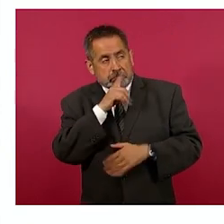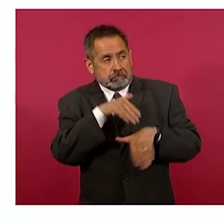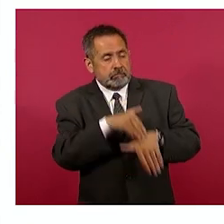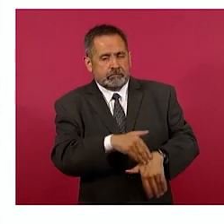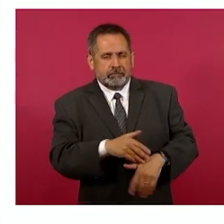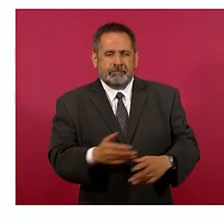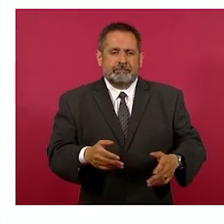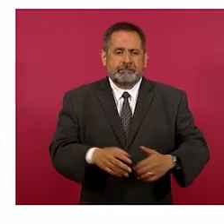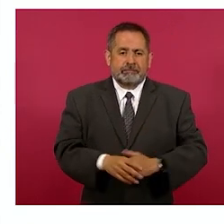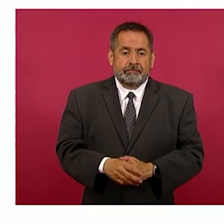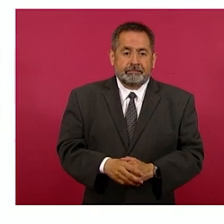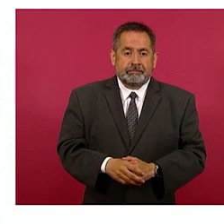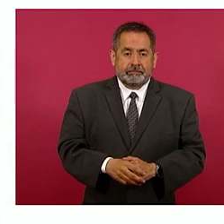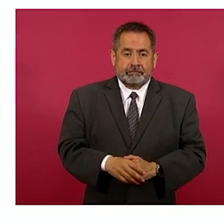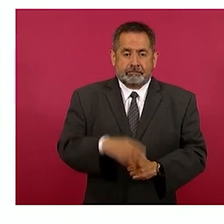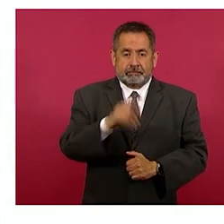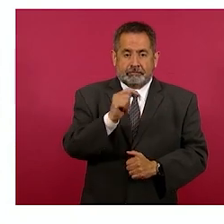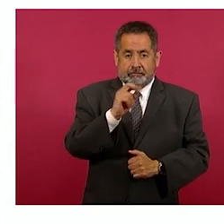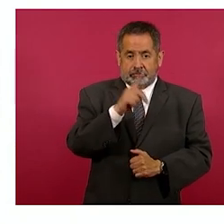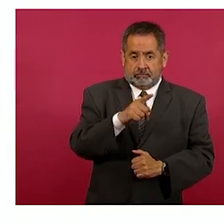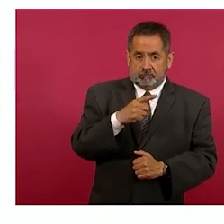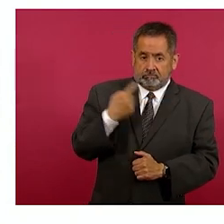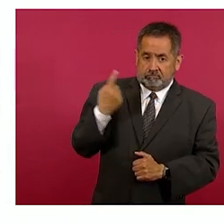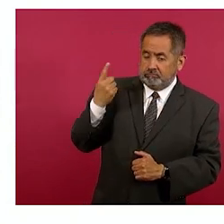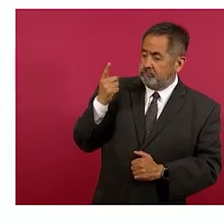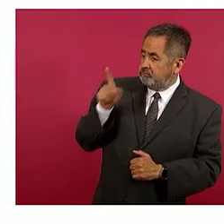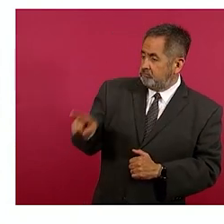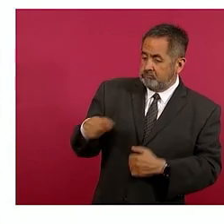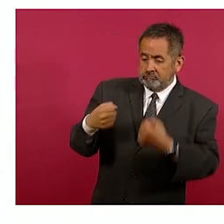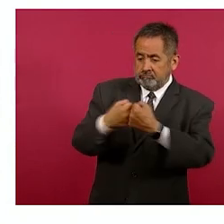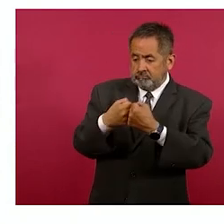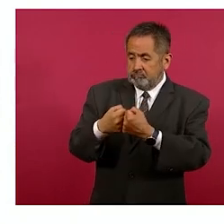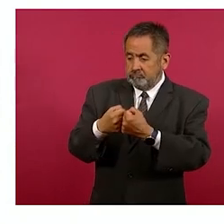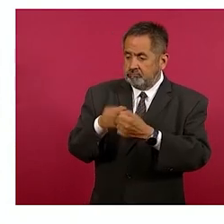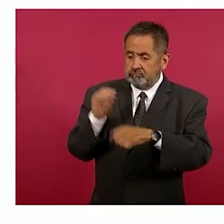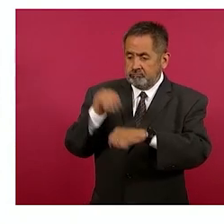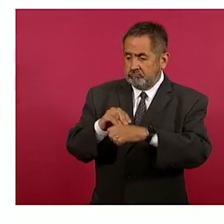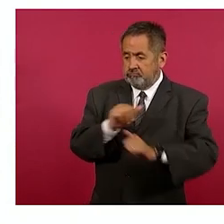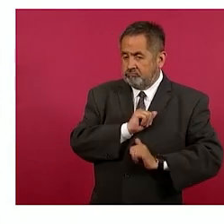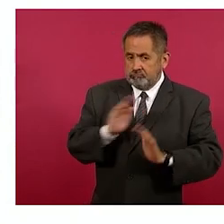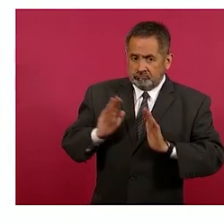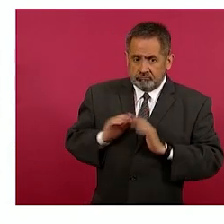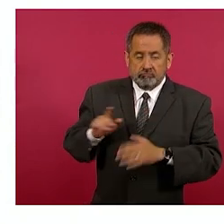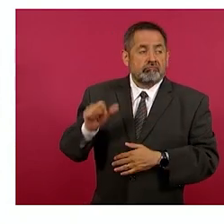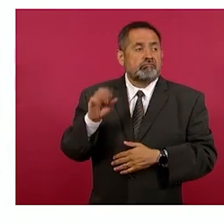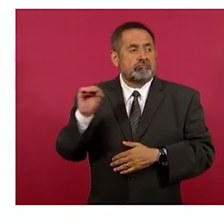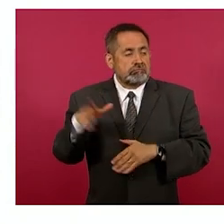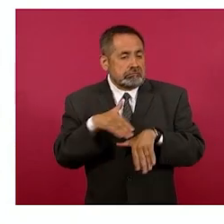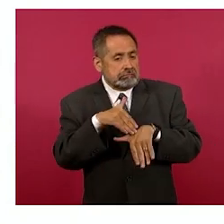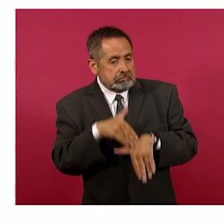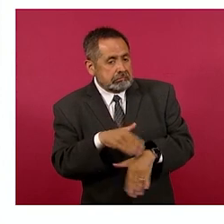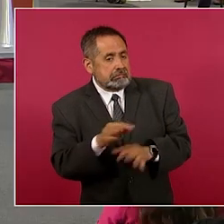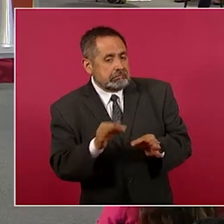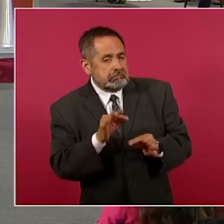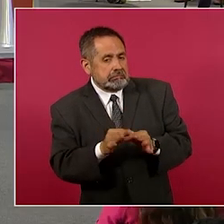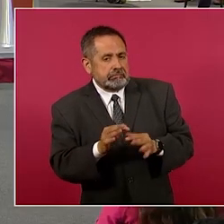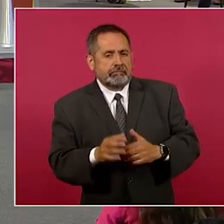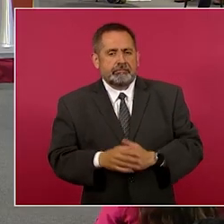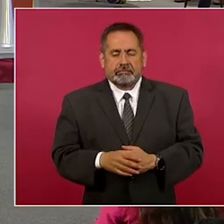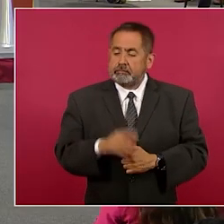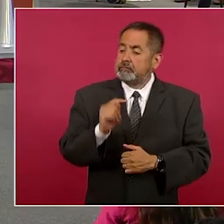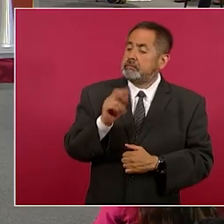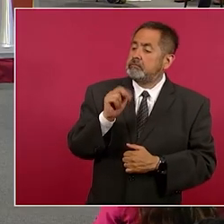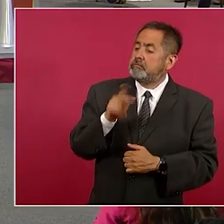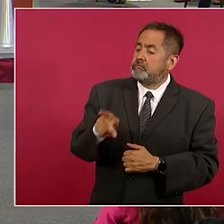Trump demandó militarizar la frontera y AMLO cumplió Trump